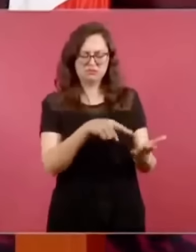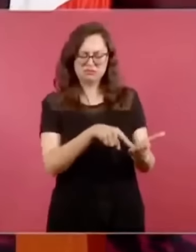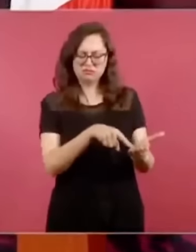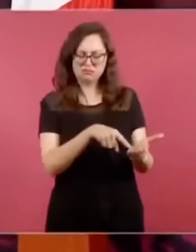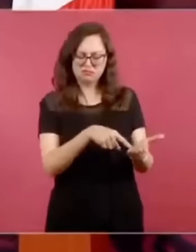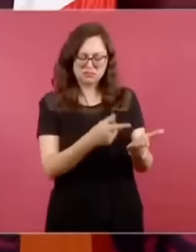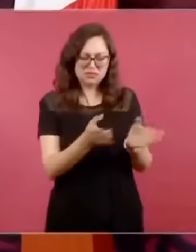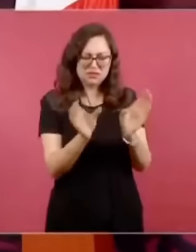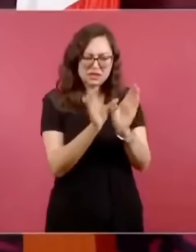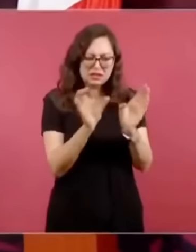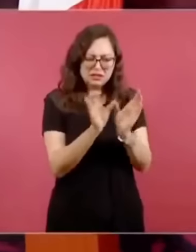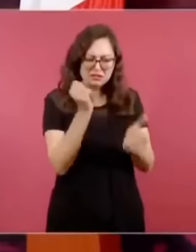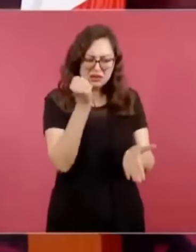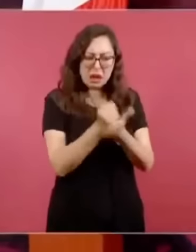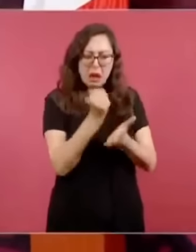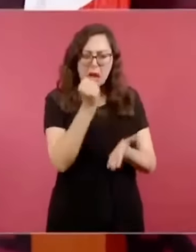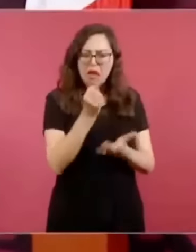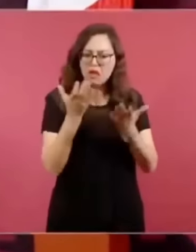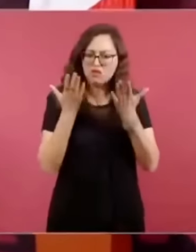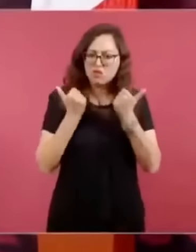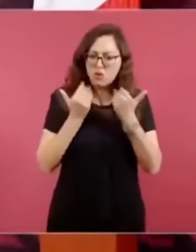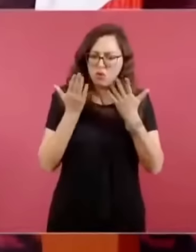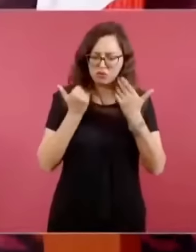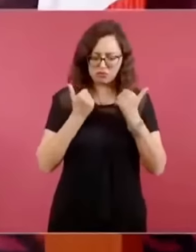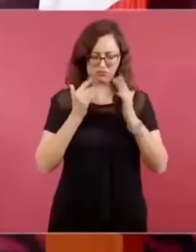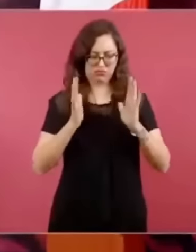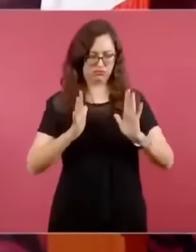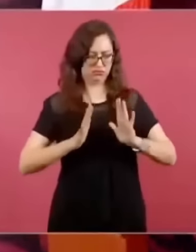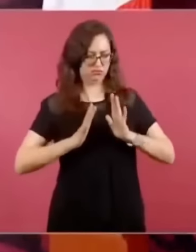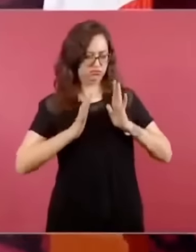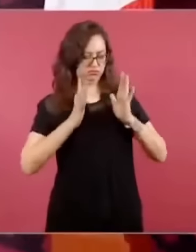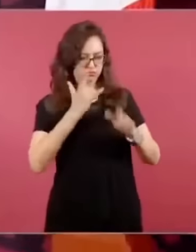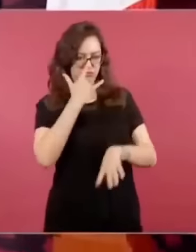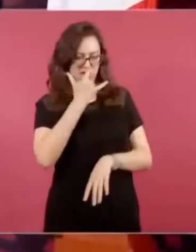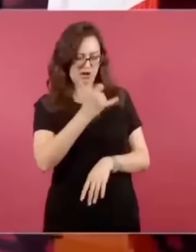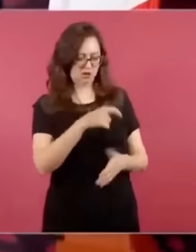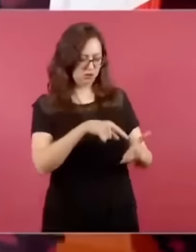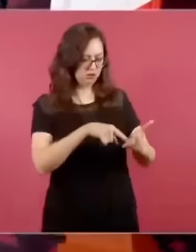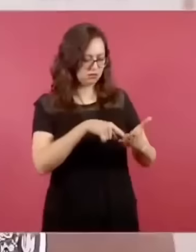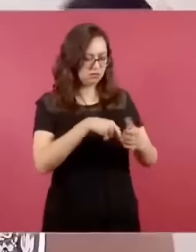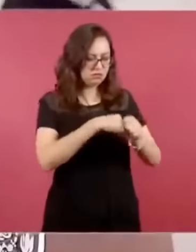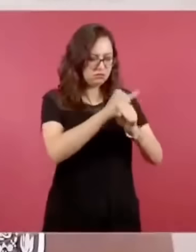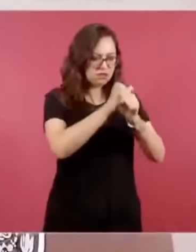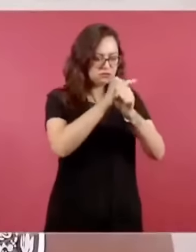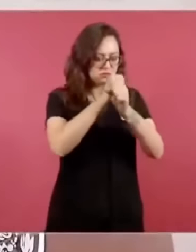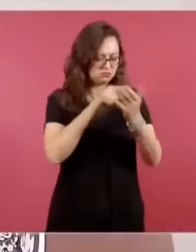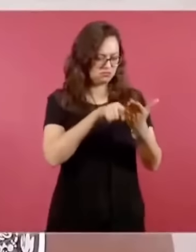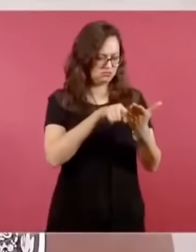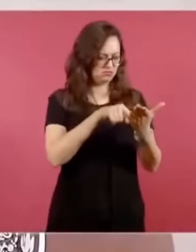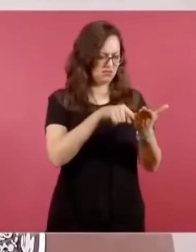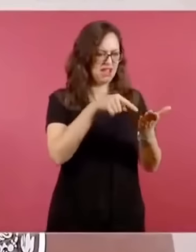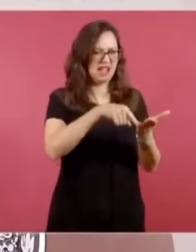el manejo de toda la regulación sanitaria, de COFEPRIS.